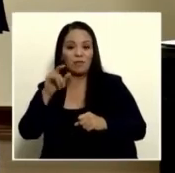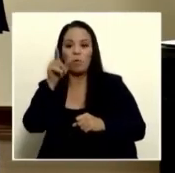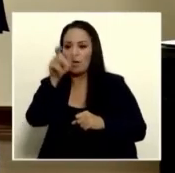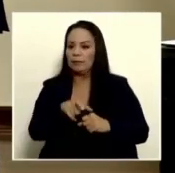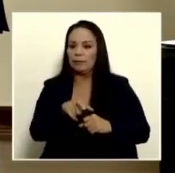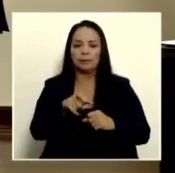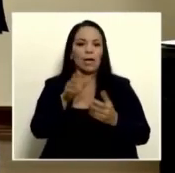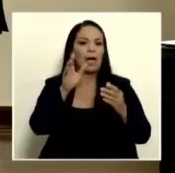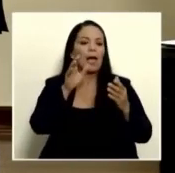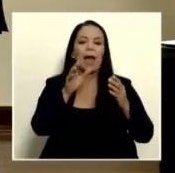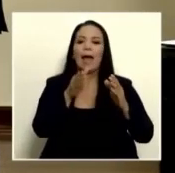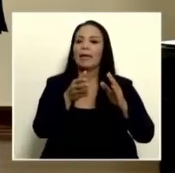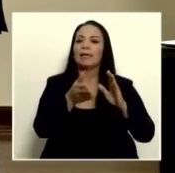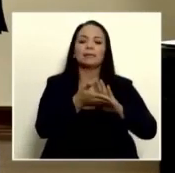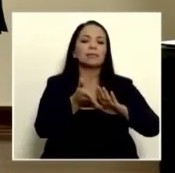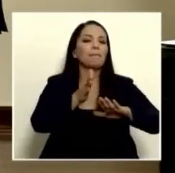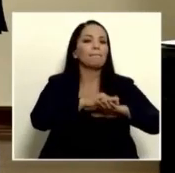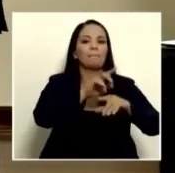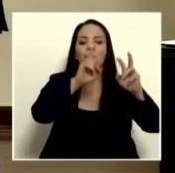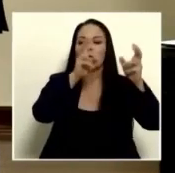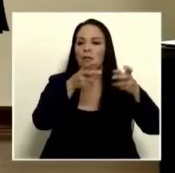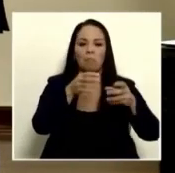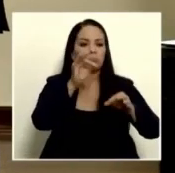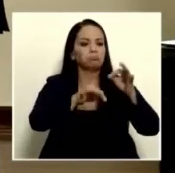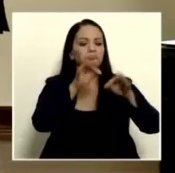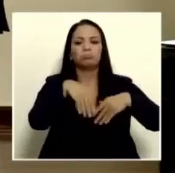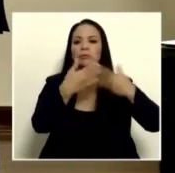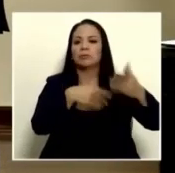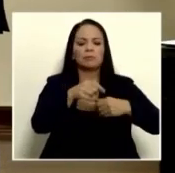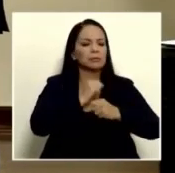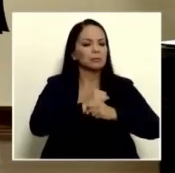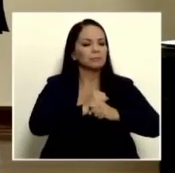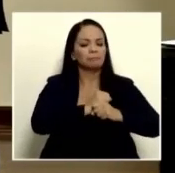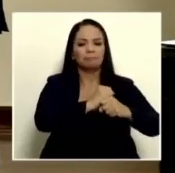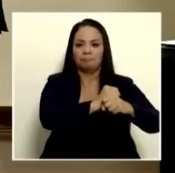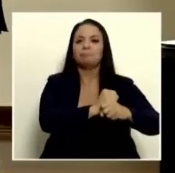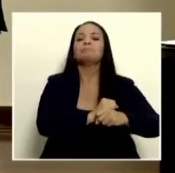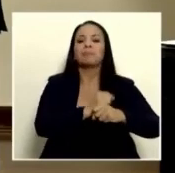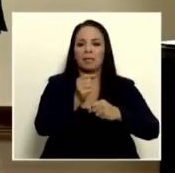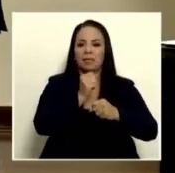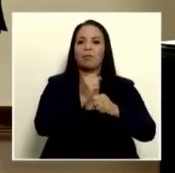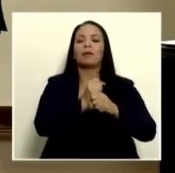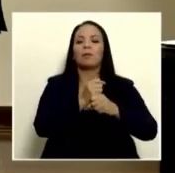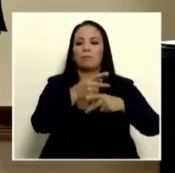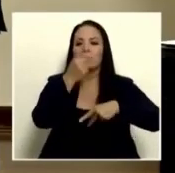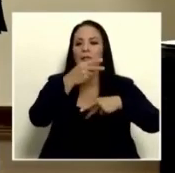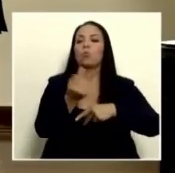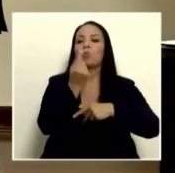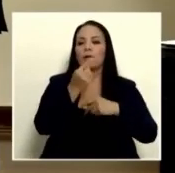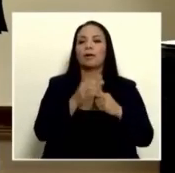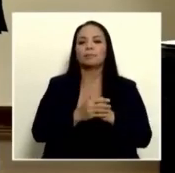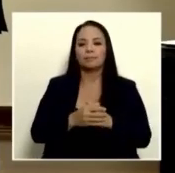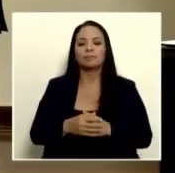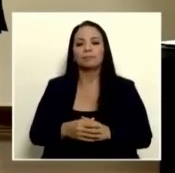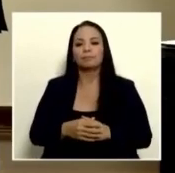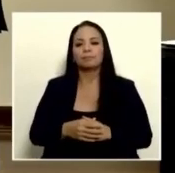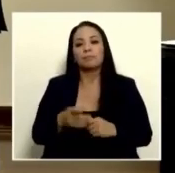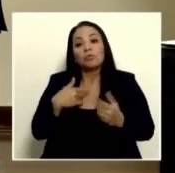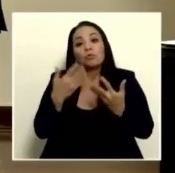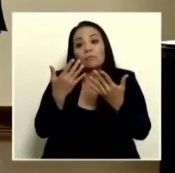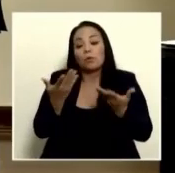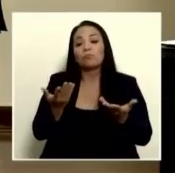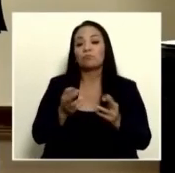digitalización y simplificación de trámites y ha estado de lleno en esto y ya está trabajando en la ventanilla única entonces espero